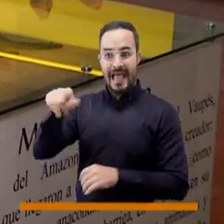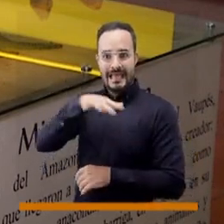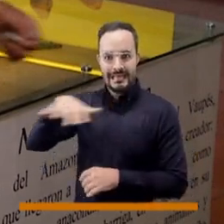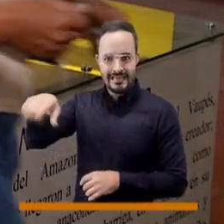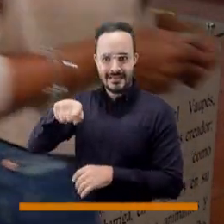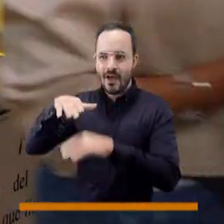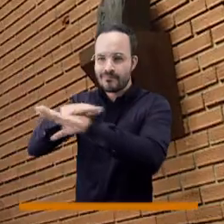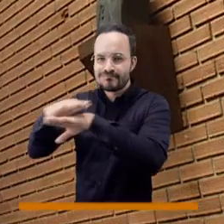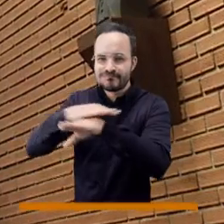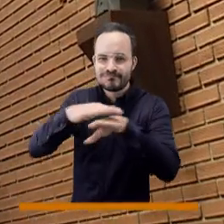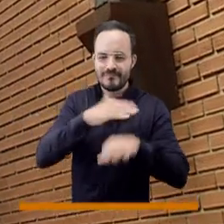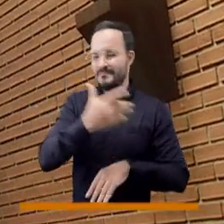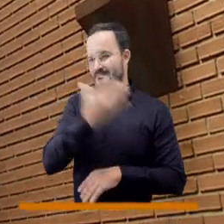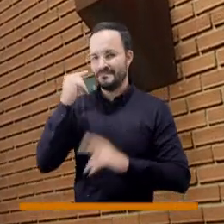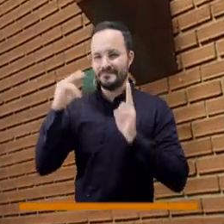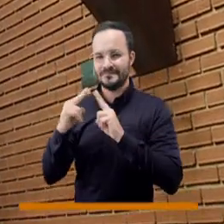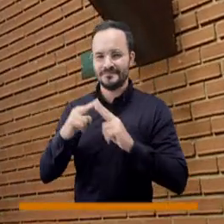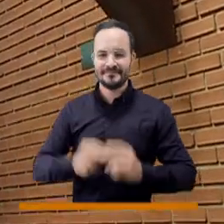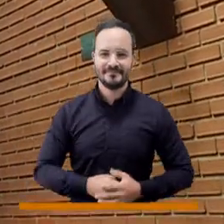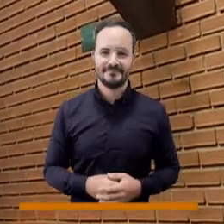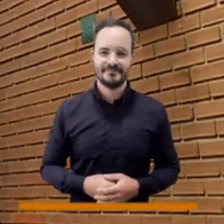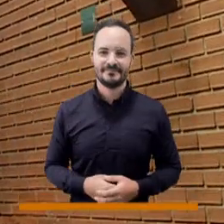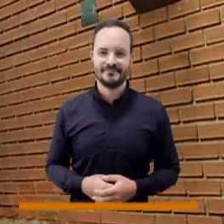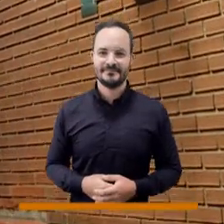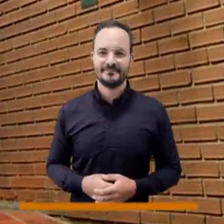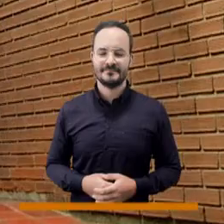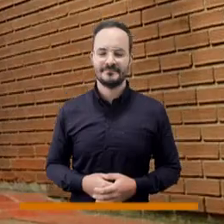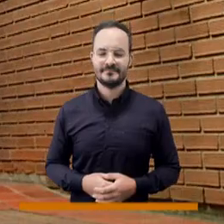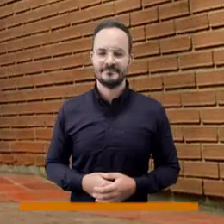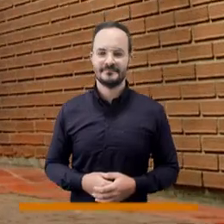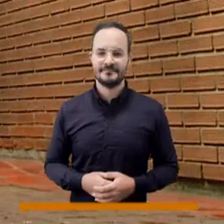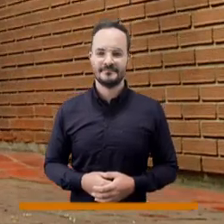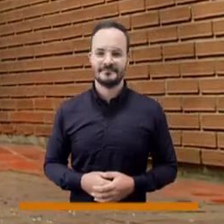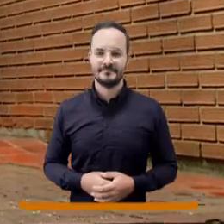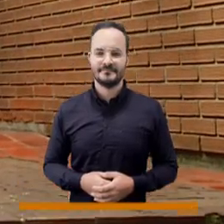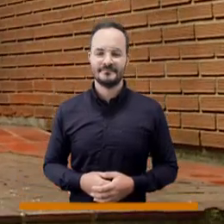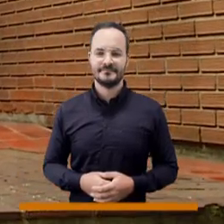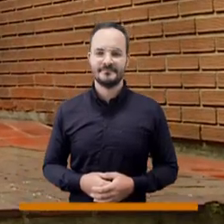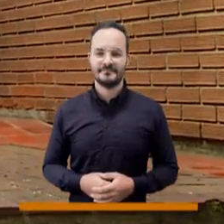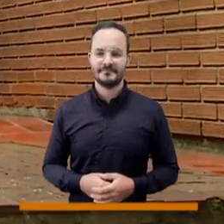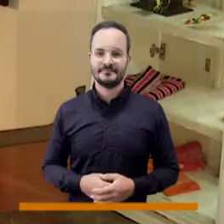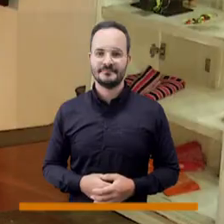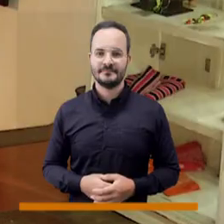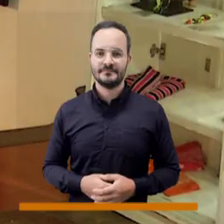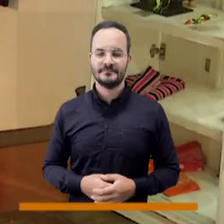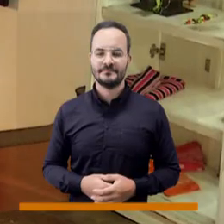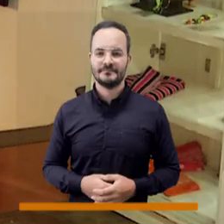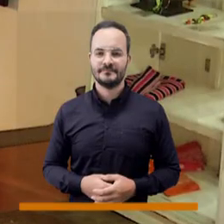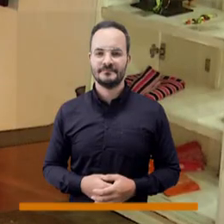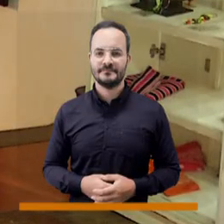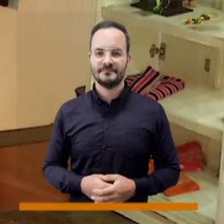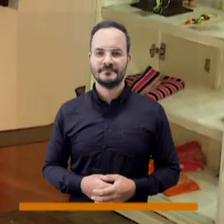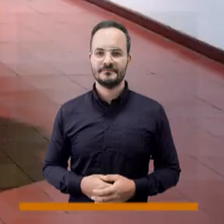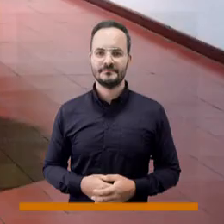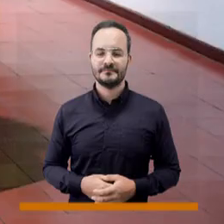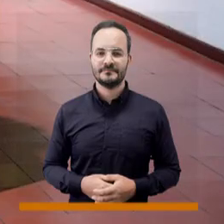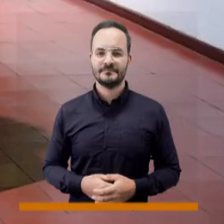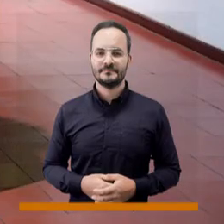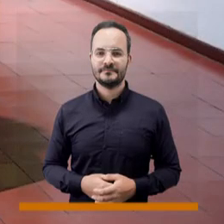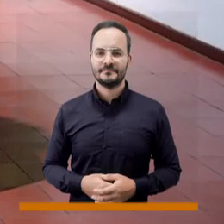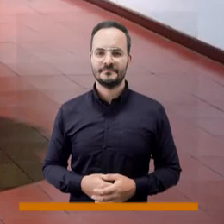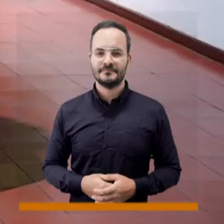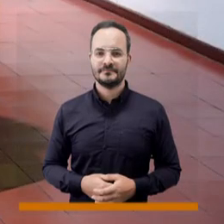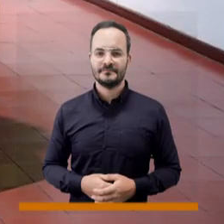para contarnos de las